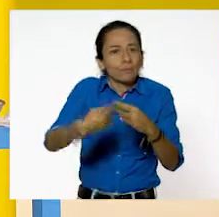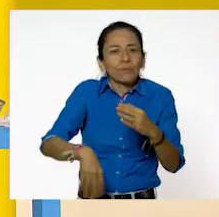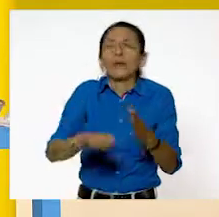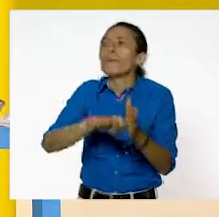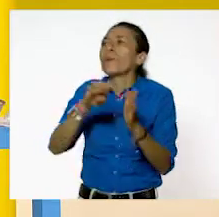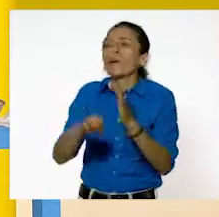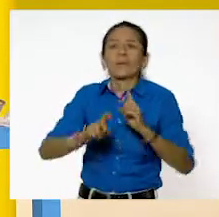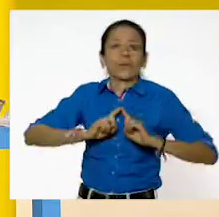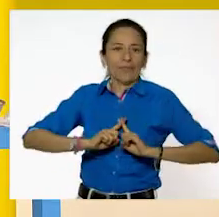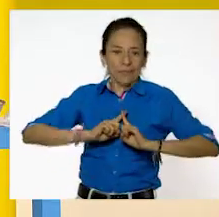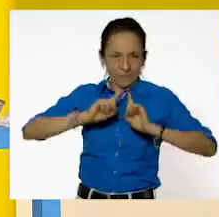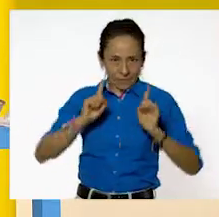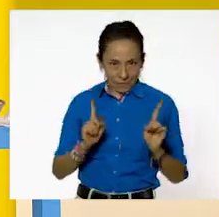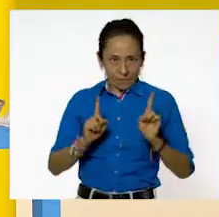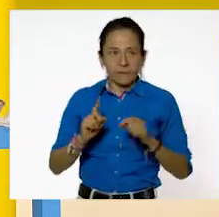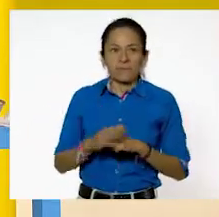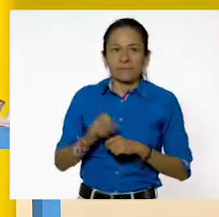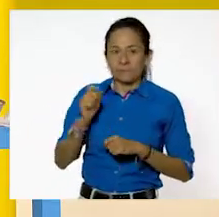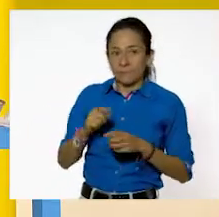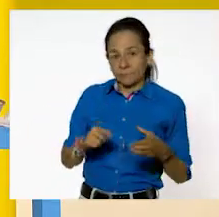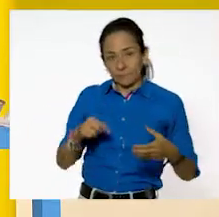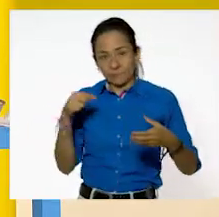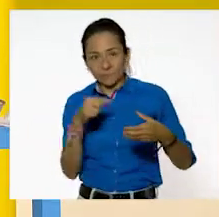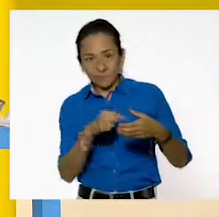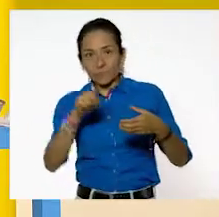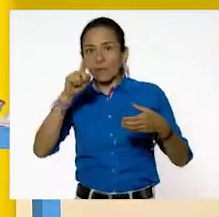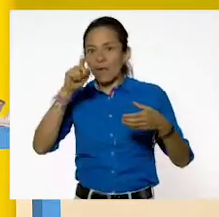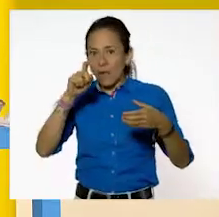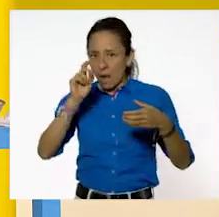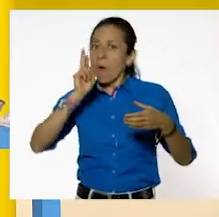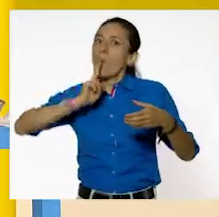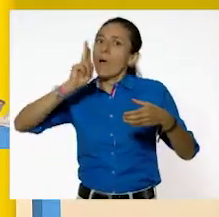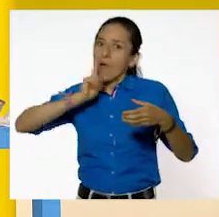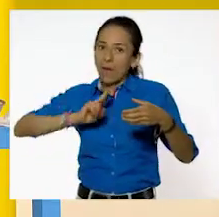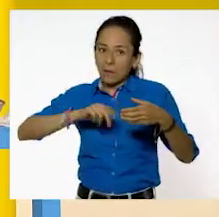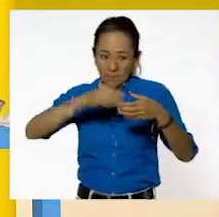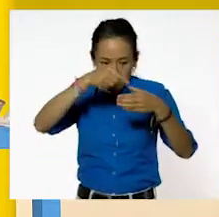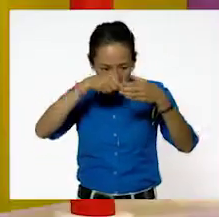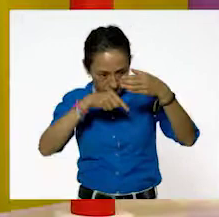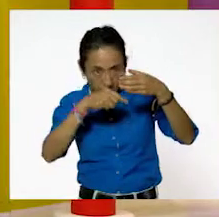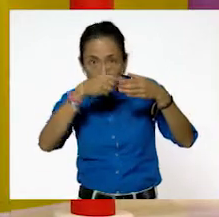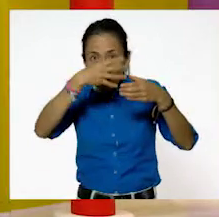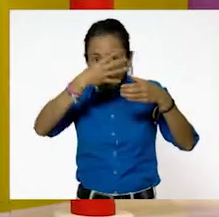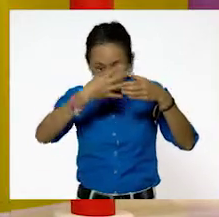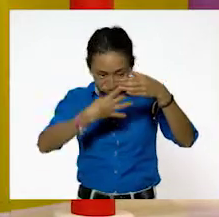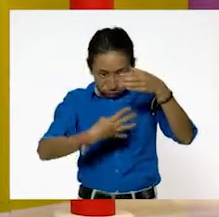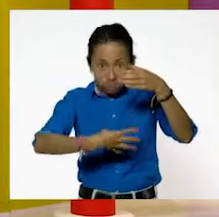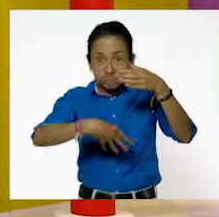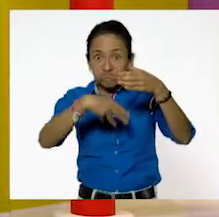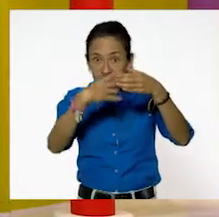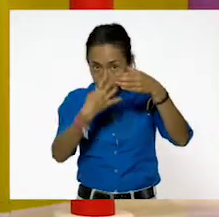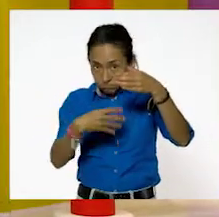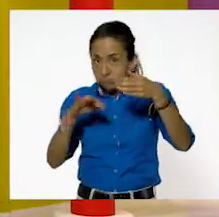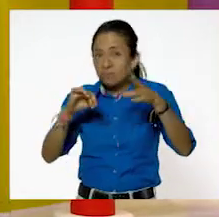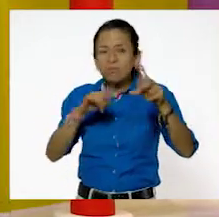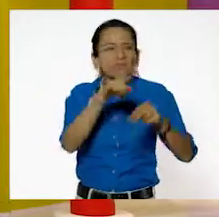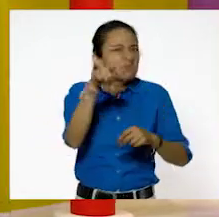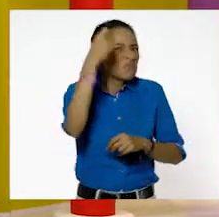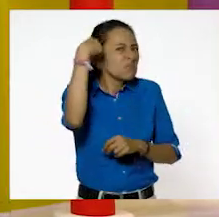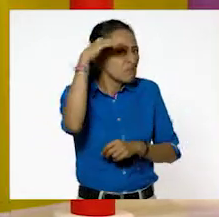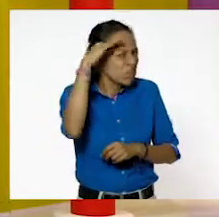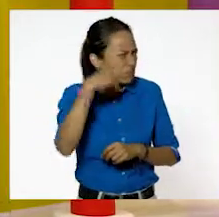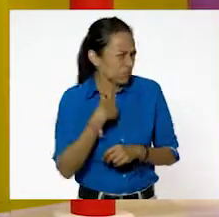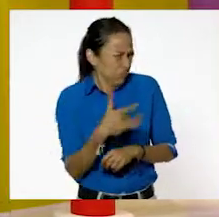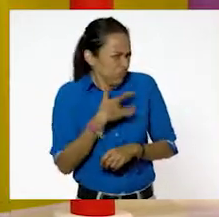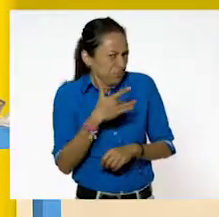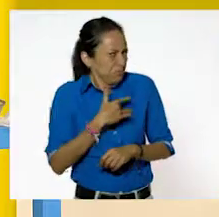aquí el agua, vamos a ver si pasa. ¿Ustedes creen que pueda escurrir por abajo? ¿Ustedes qué dicen? No lo sé, yo creo que no.